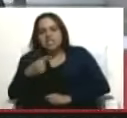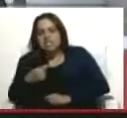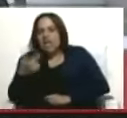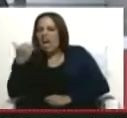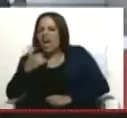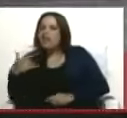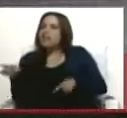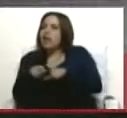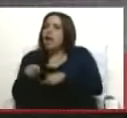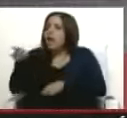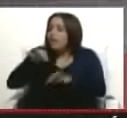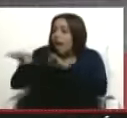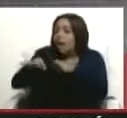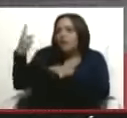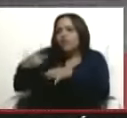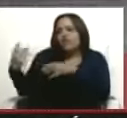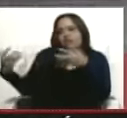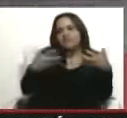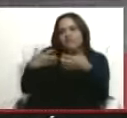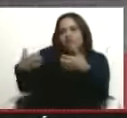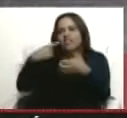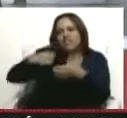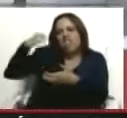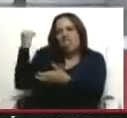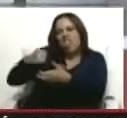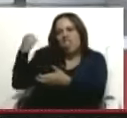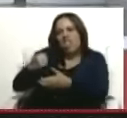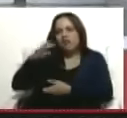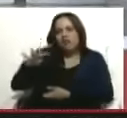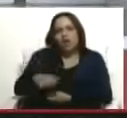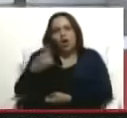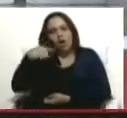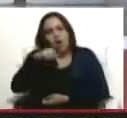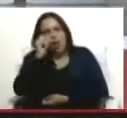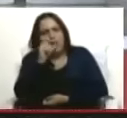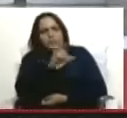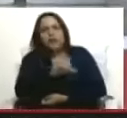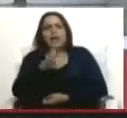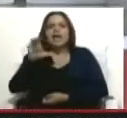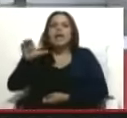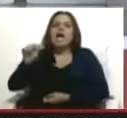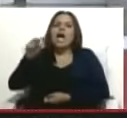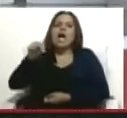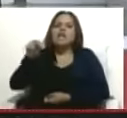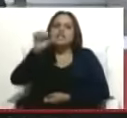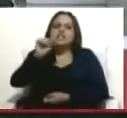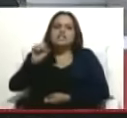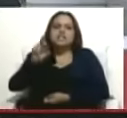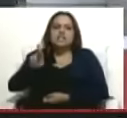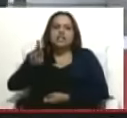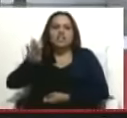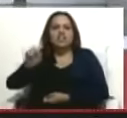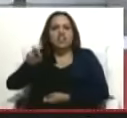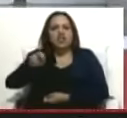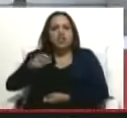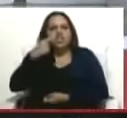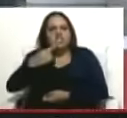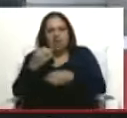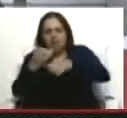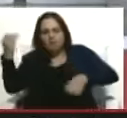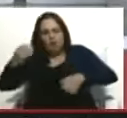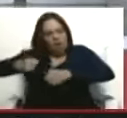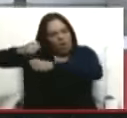una riña. Y a Cancerbero, fíjate, le da golpes con un tubo en el rostro para desfigurarlo, antes de